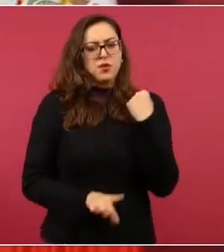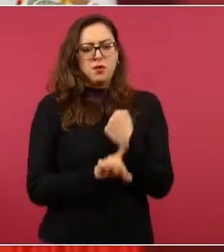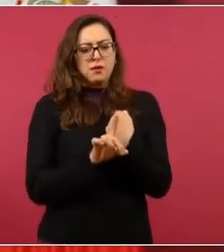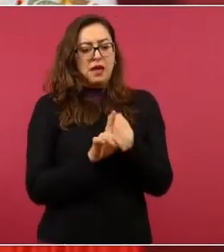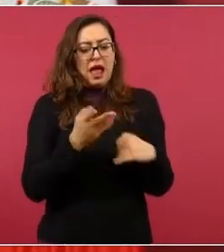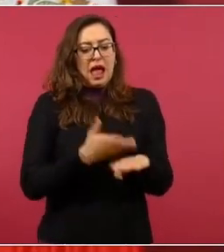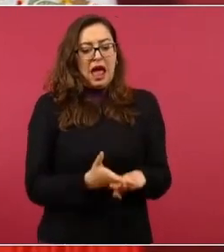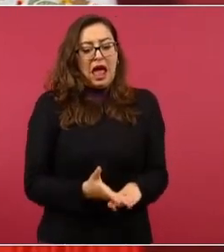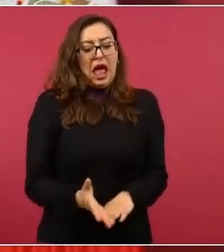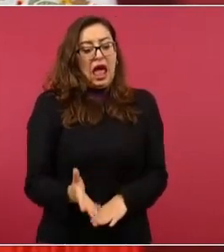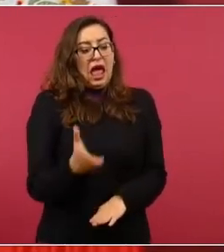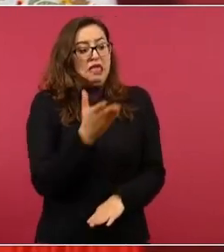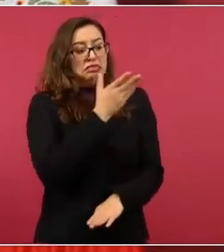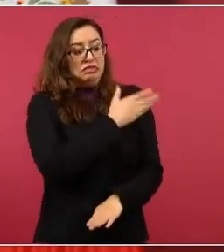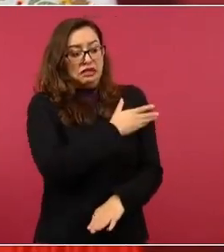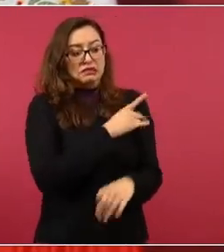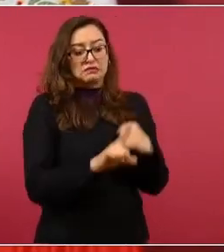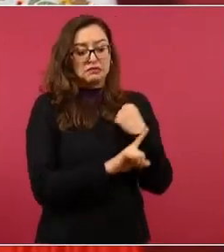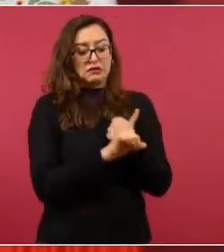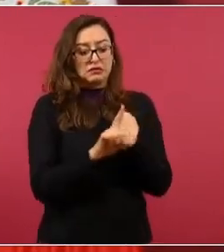mal asesorado